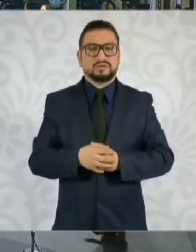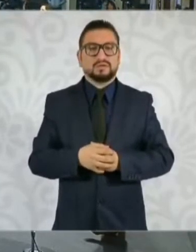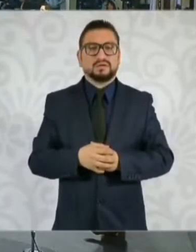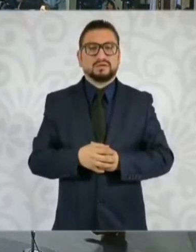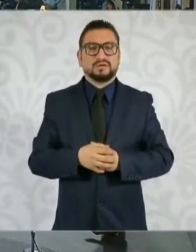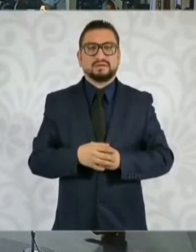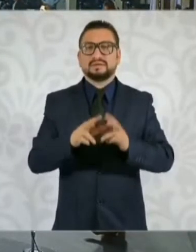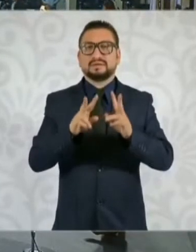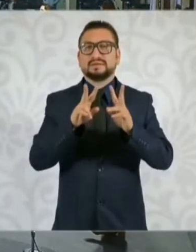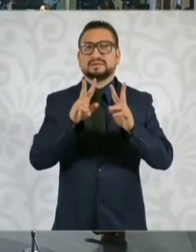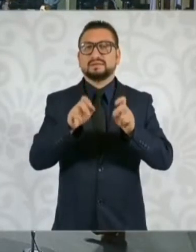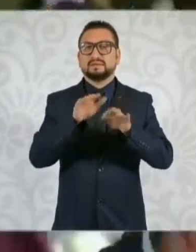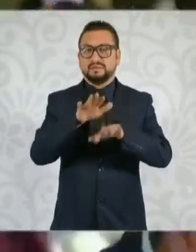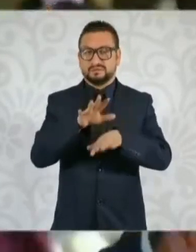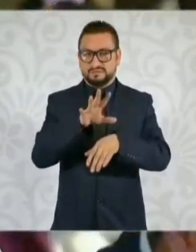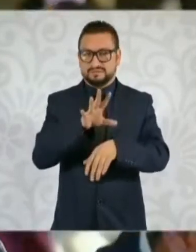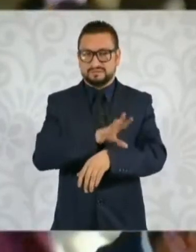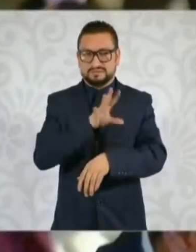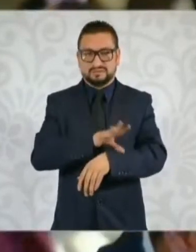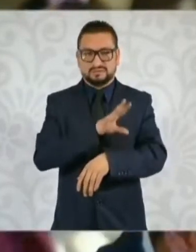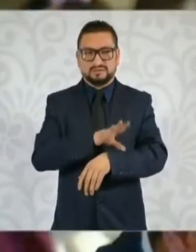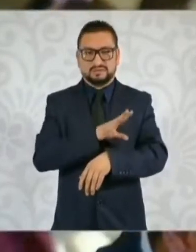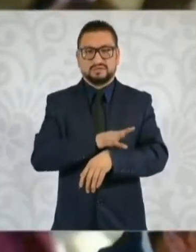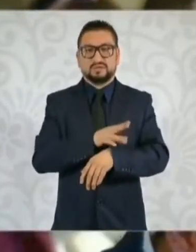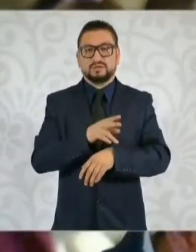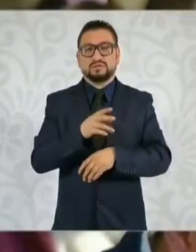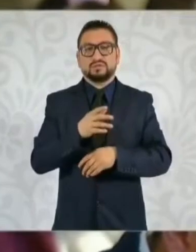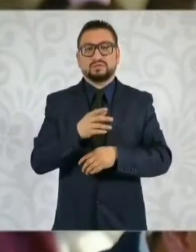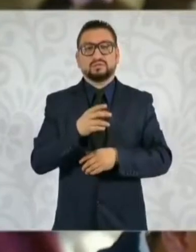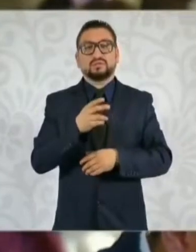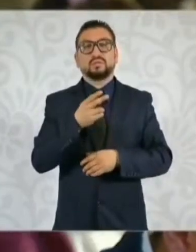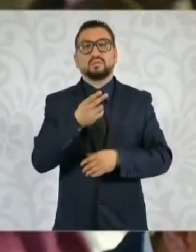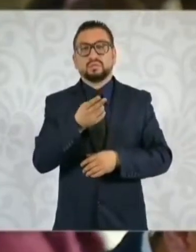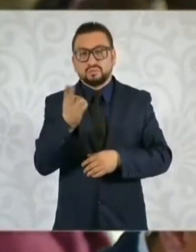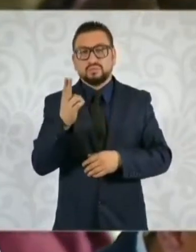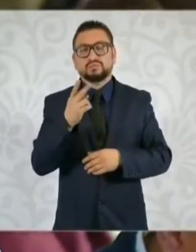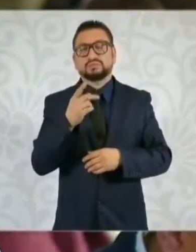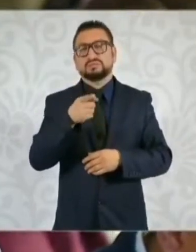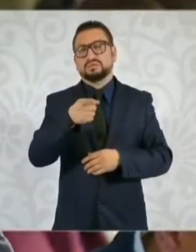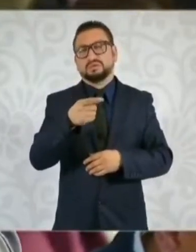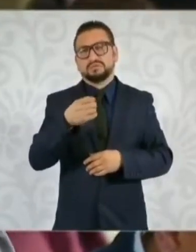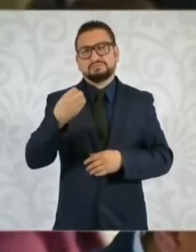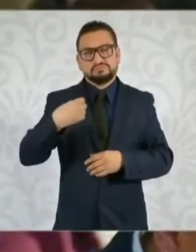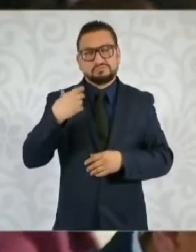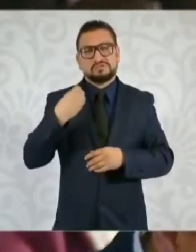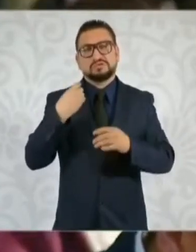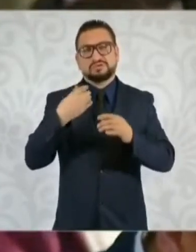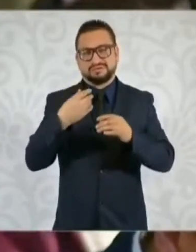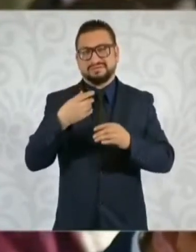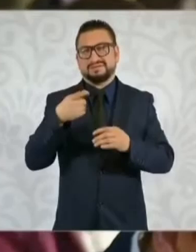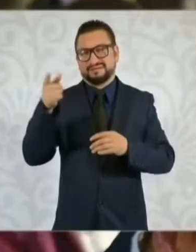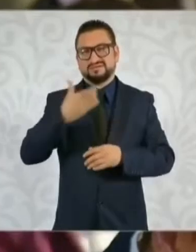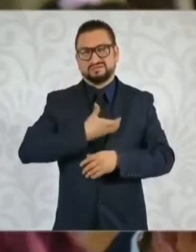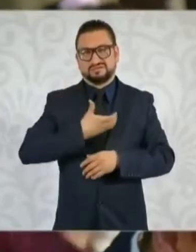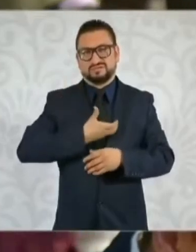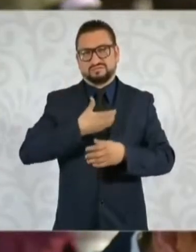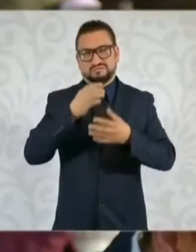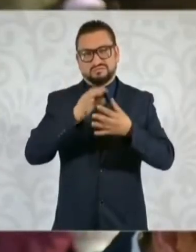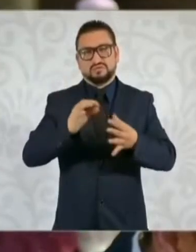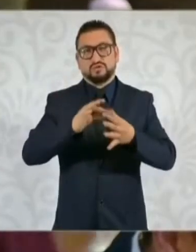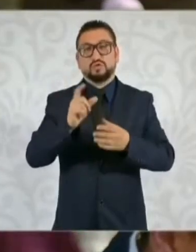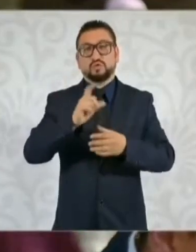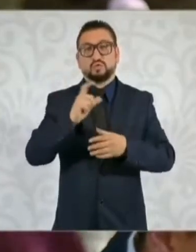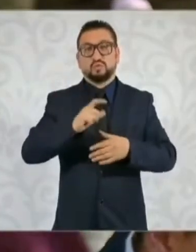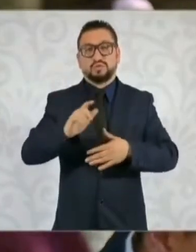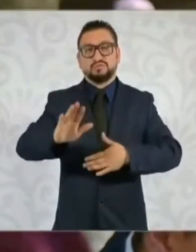sobre el tema energético, usted en el discurso en el Zócalo Capitalino, cuando tomó